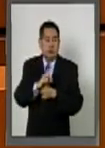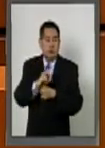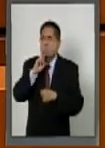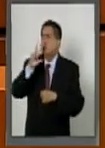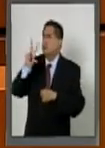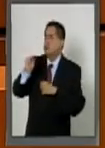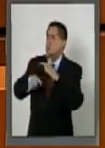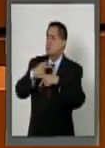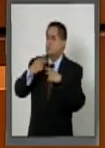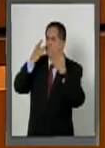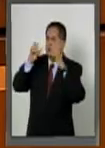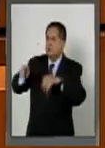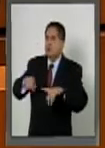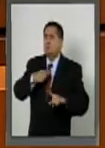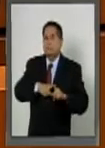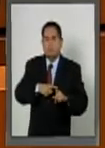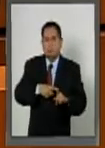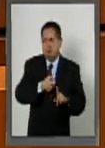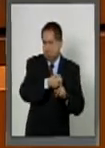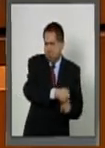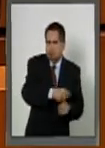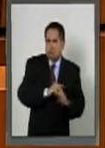Es presión, es amenaza.